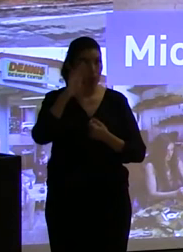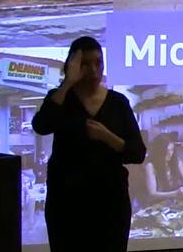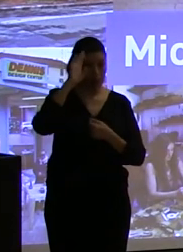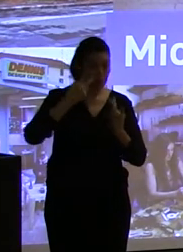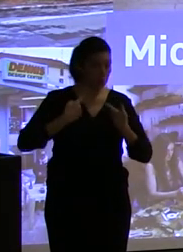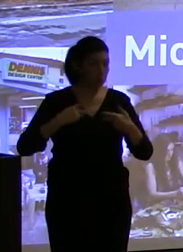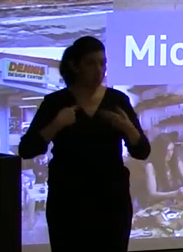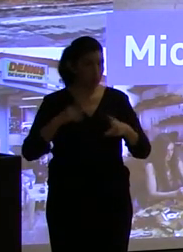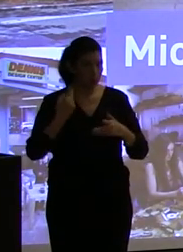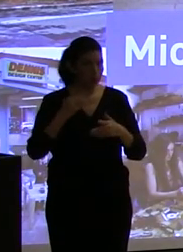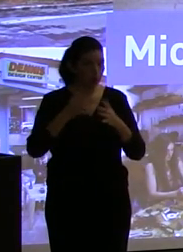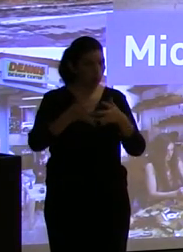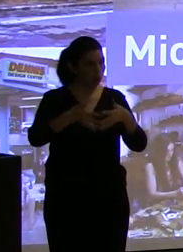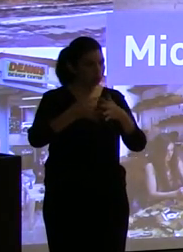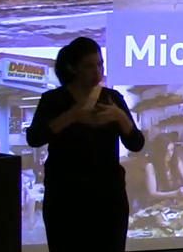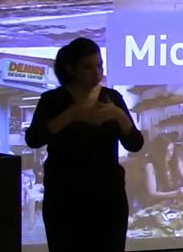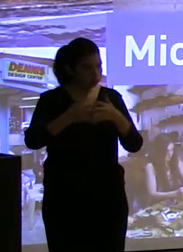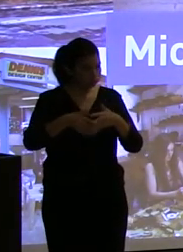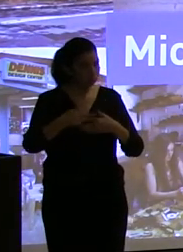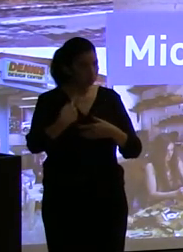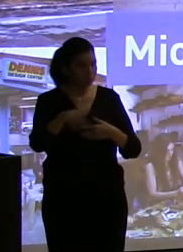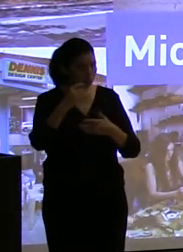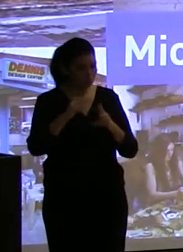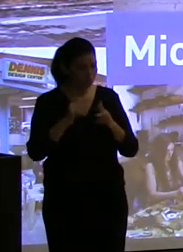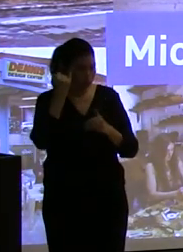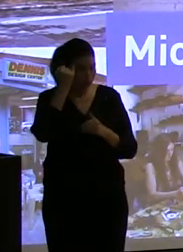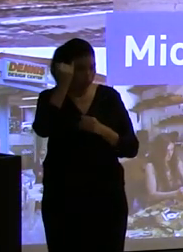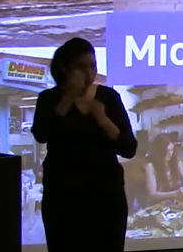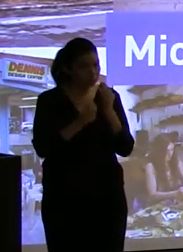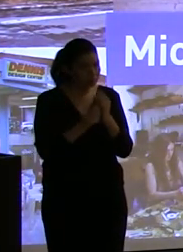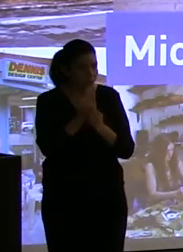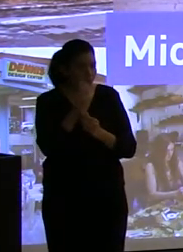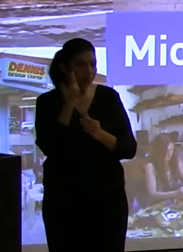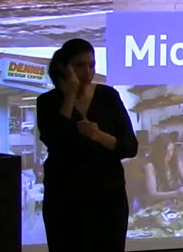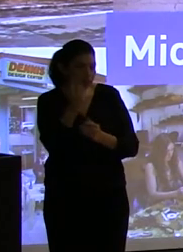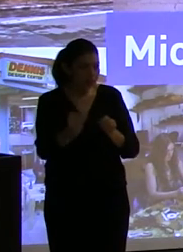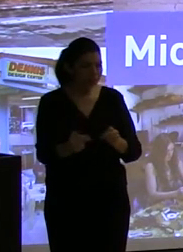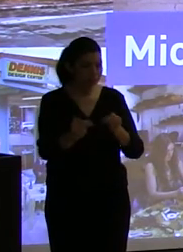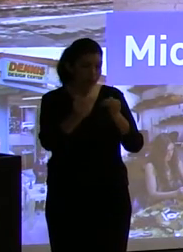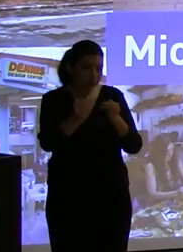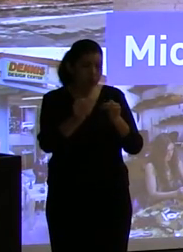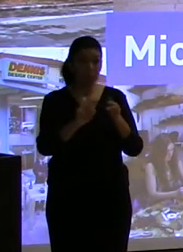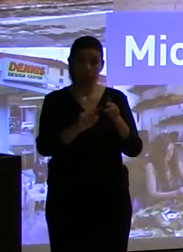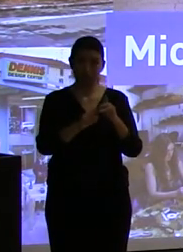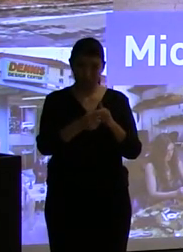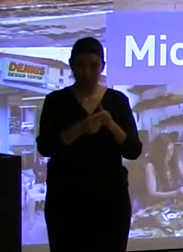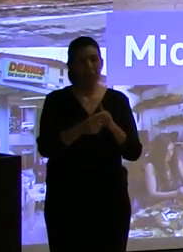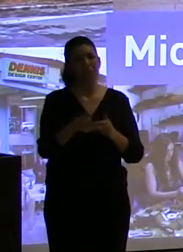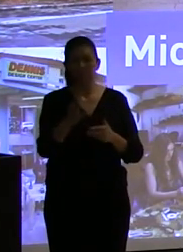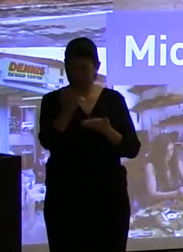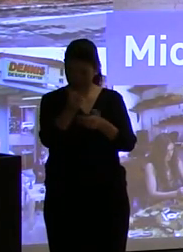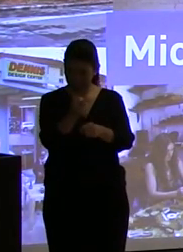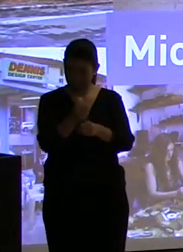Unidos porque son todas grandes cadenas comerciales y hacemos proyectos de integración de pequeños comercios temporales dentro de los